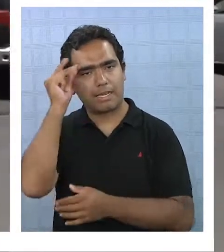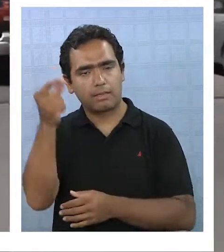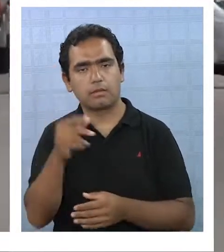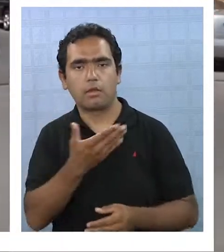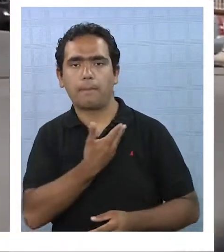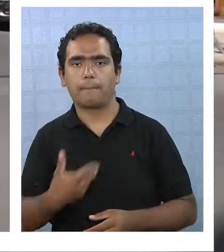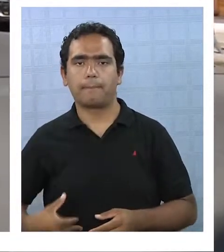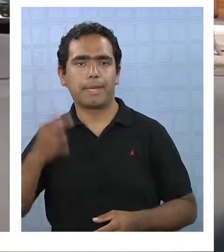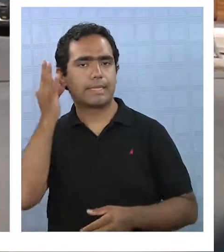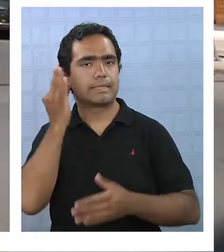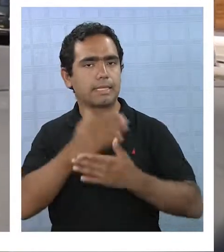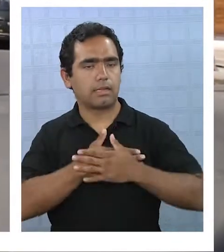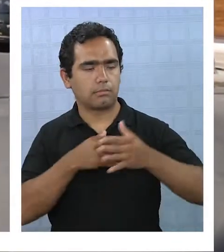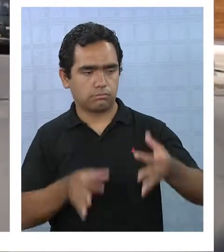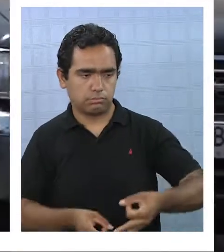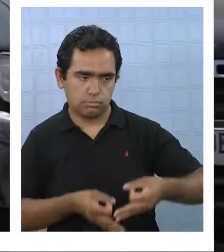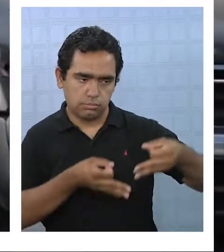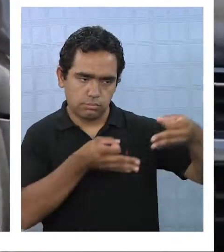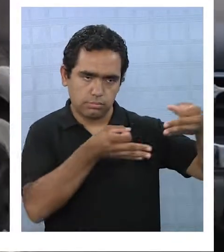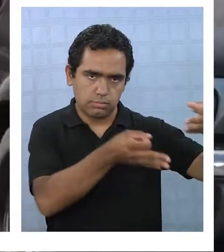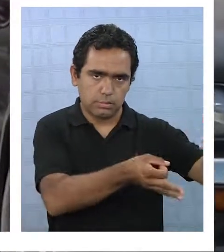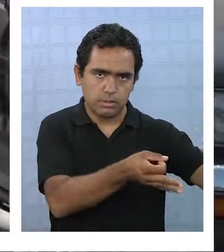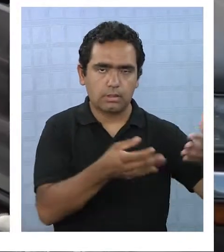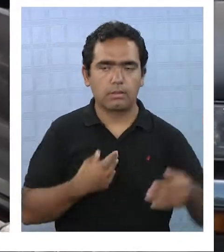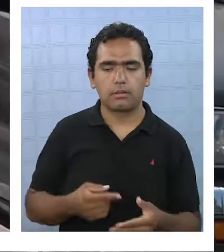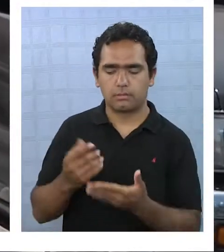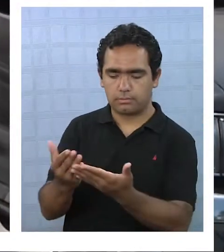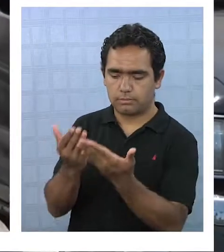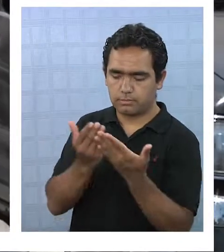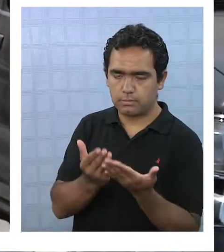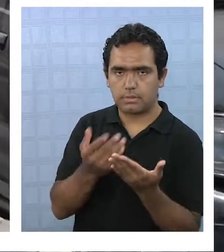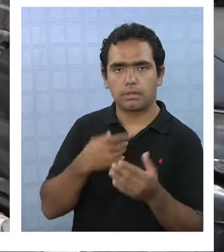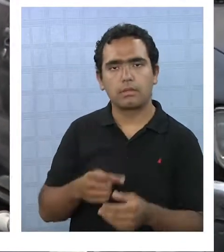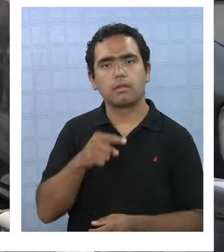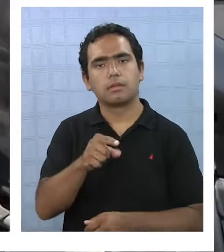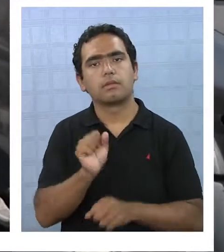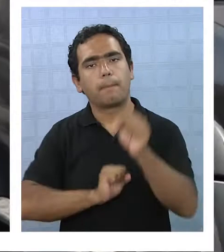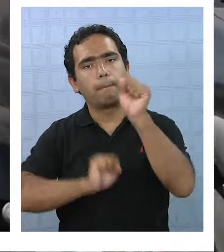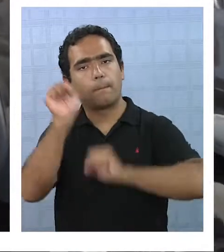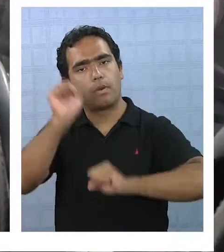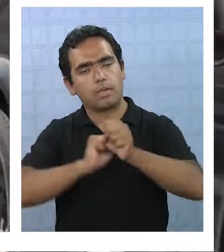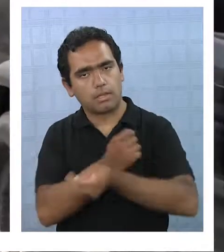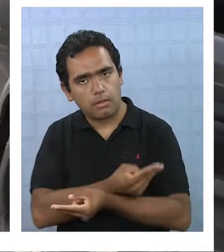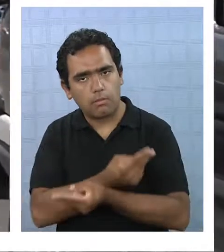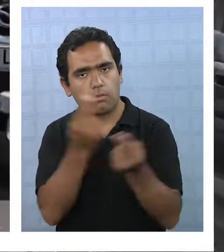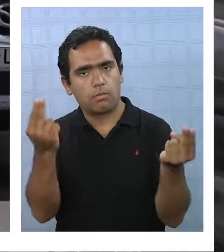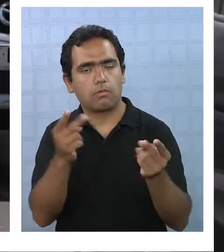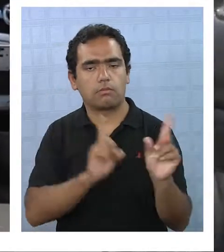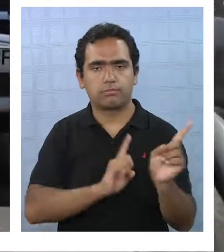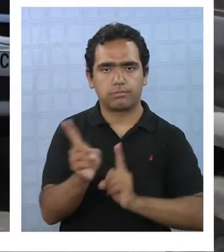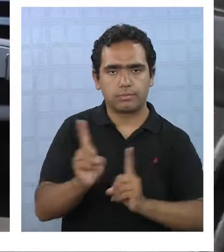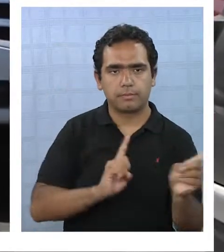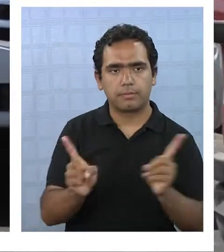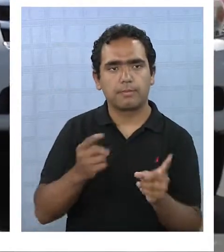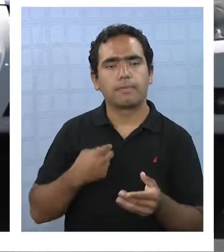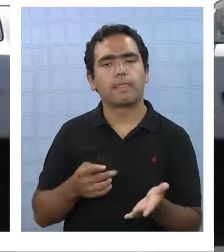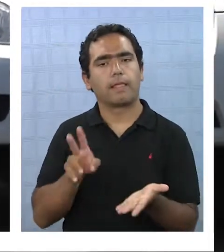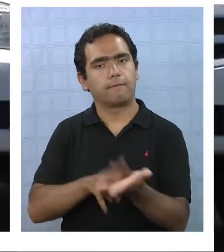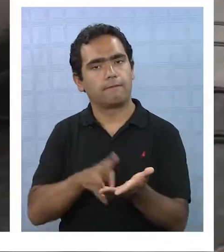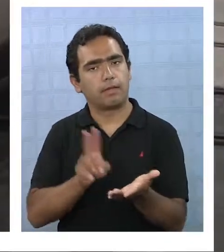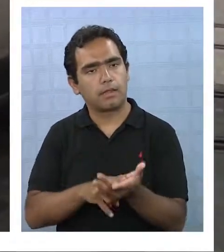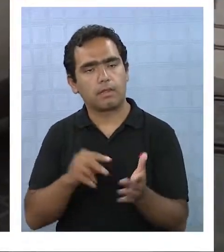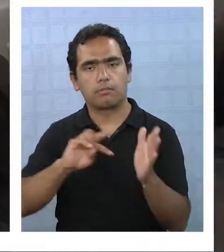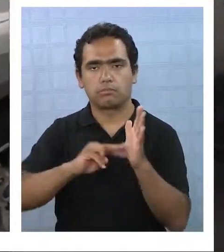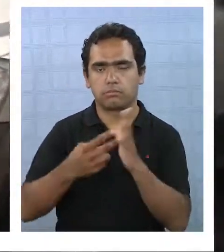ciudades y que tendrá que ser aplicado a partir de la generación de políticas públicas, donde se generen verdaderas soluciones